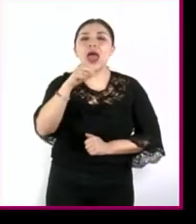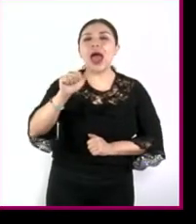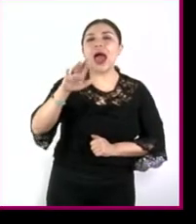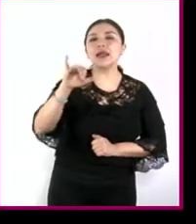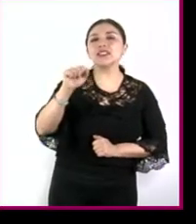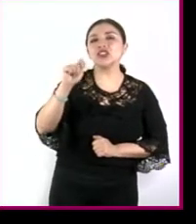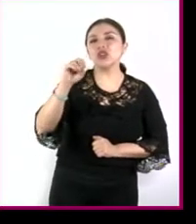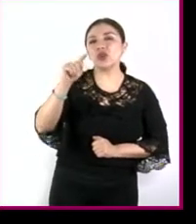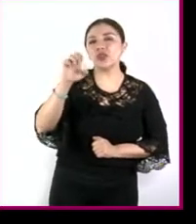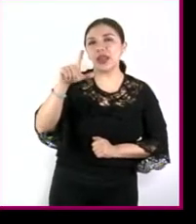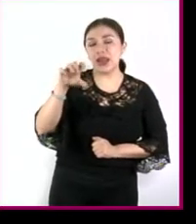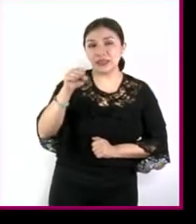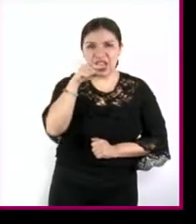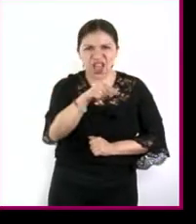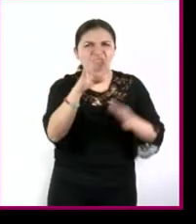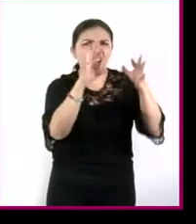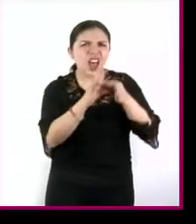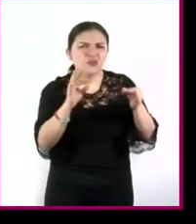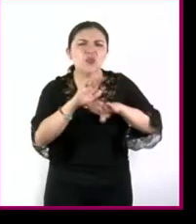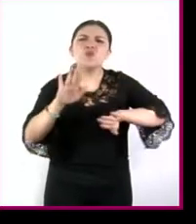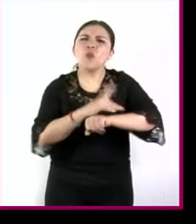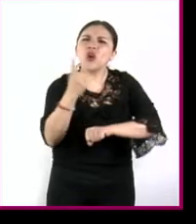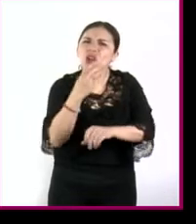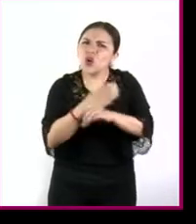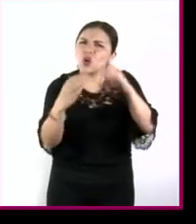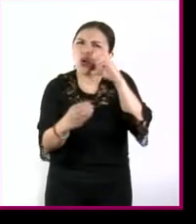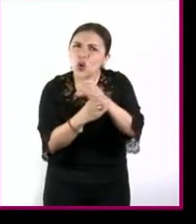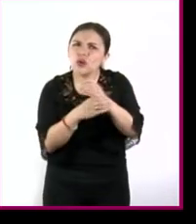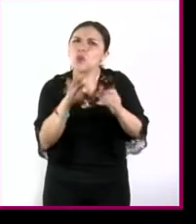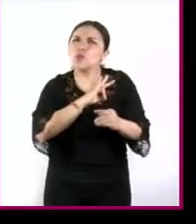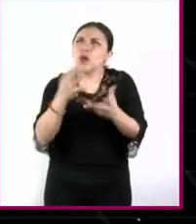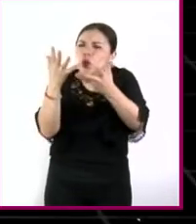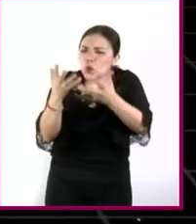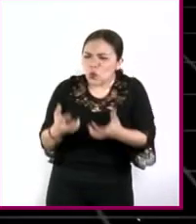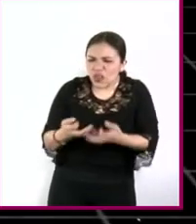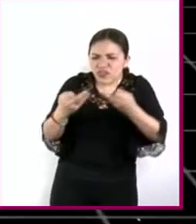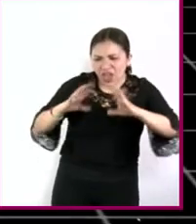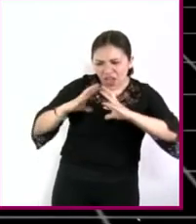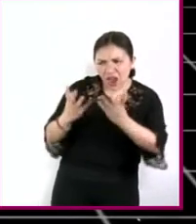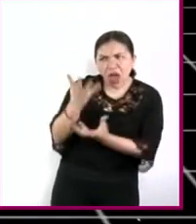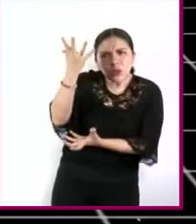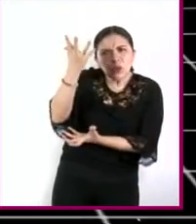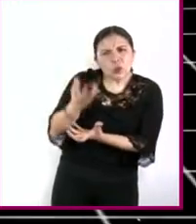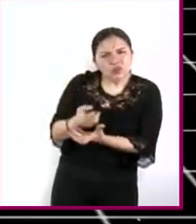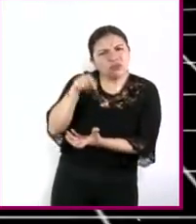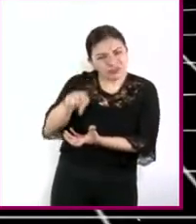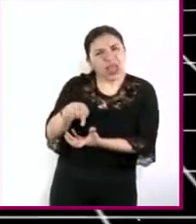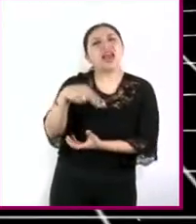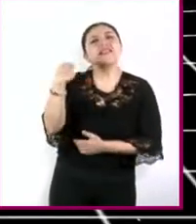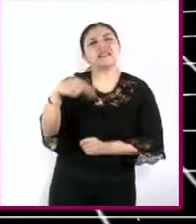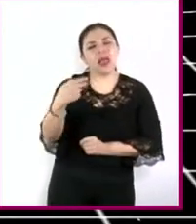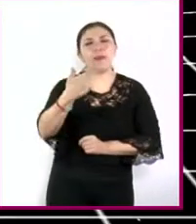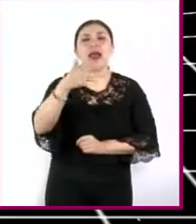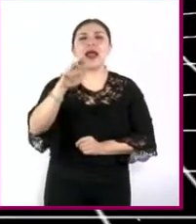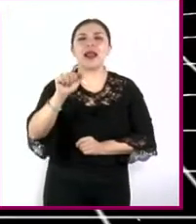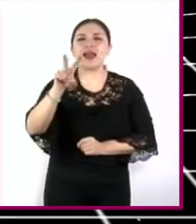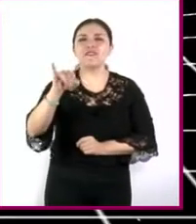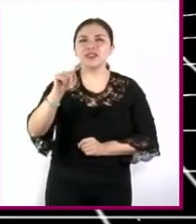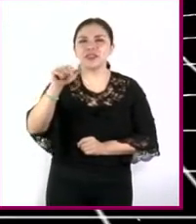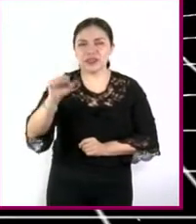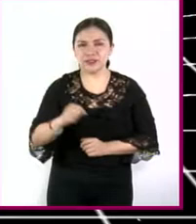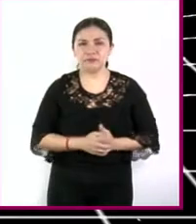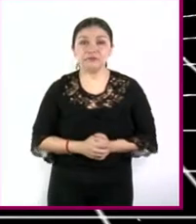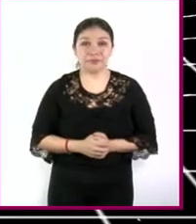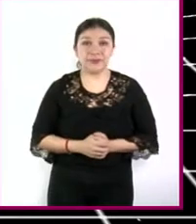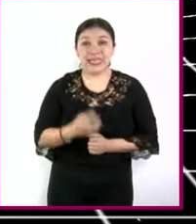quien intentó explicar por qué los objetos son atraídos hacia la tierra a este fenómeno lo llamó grávitas cabe decir